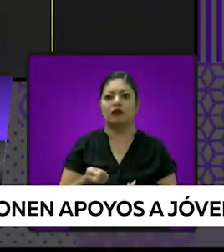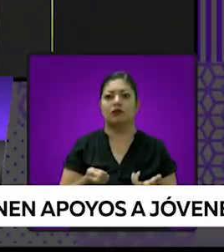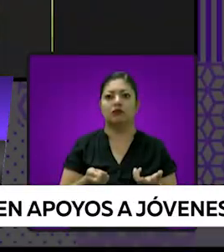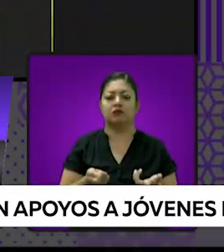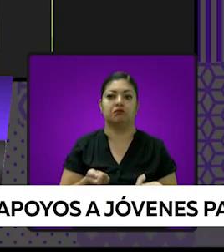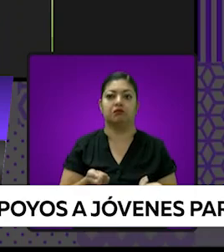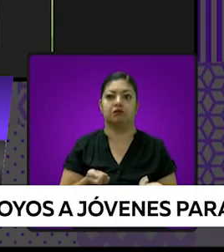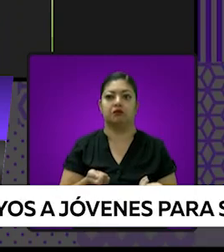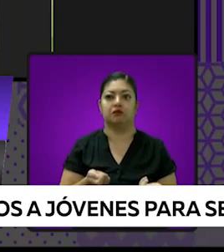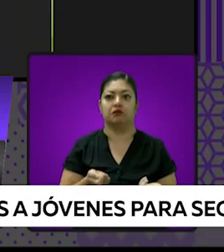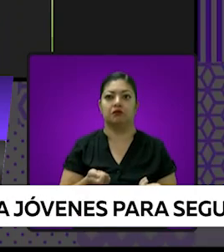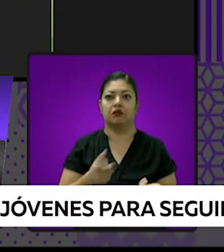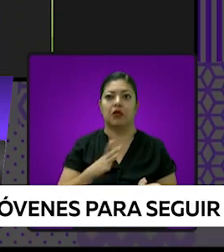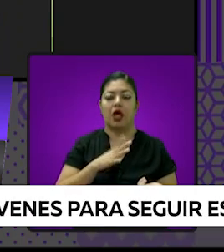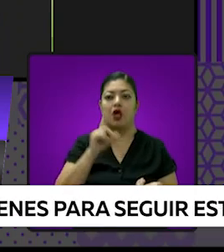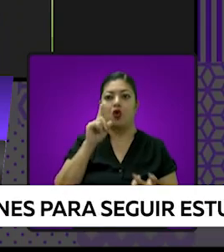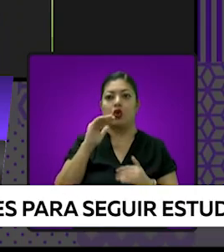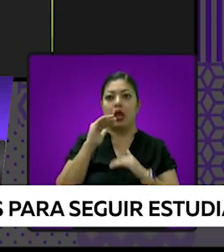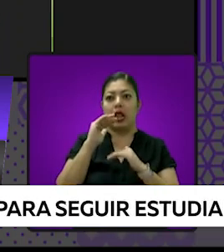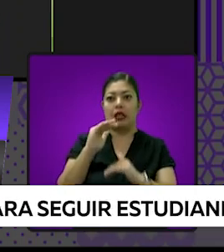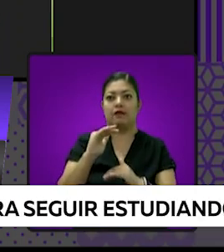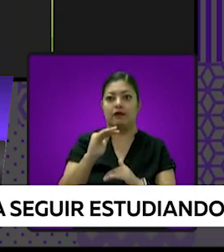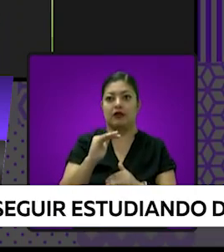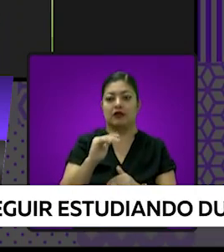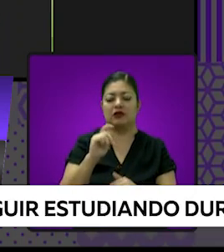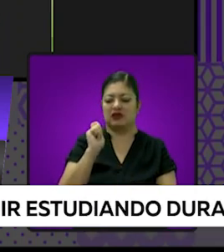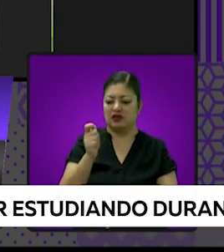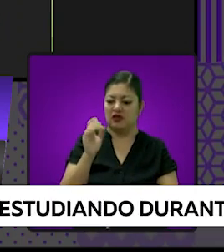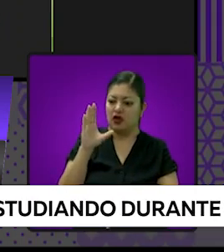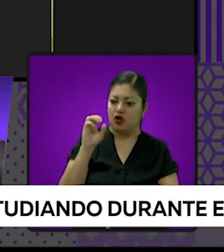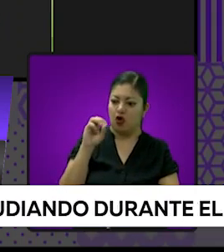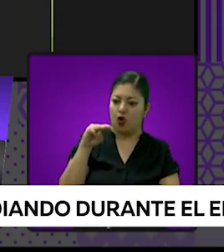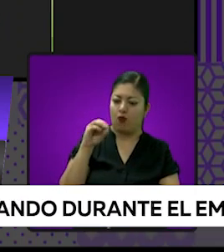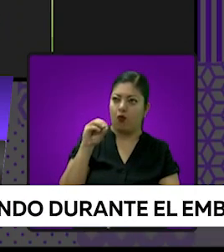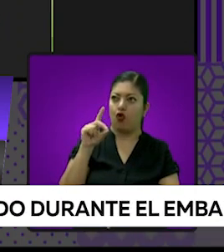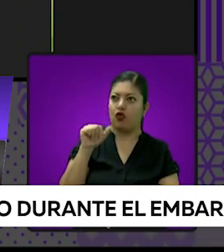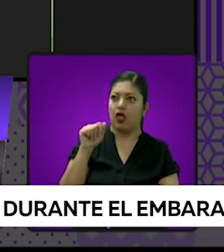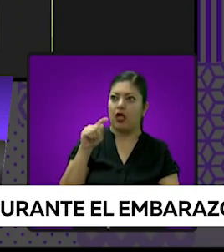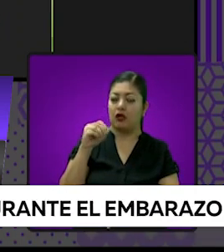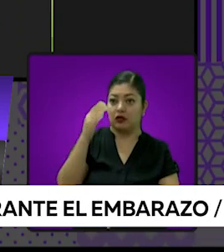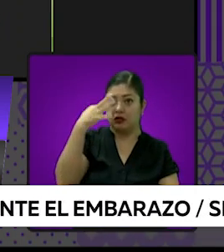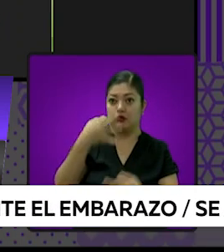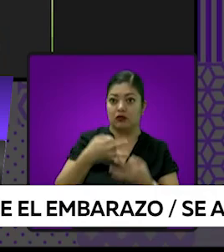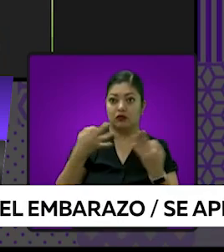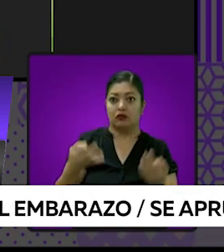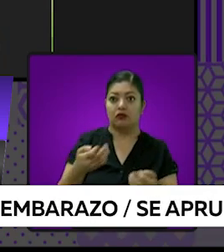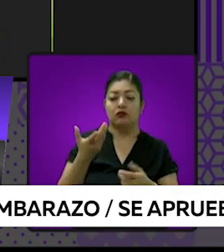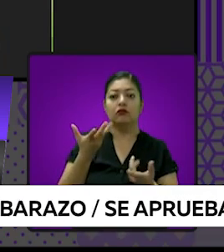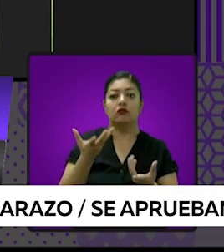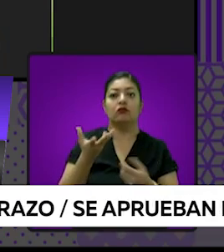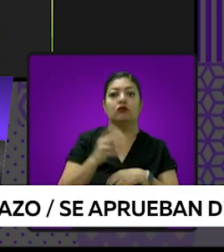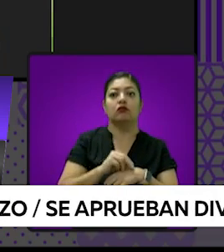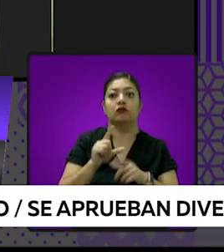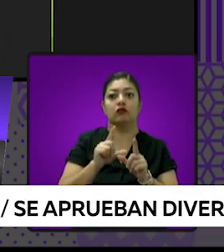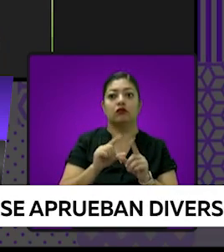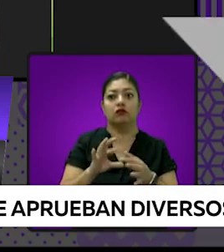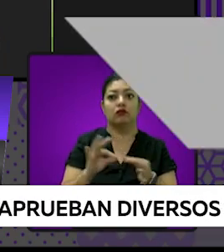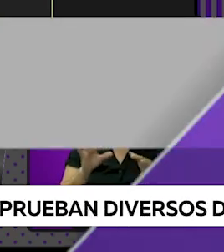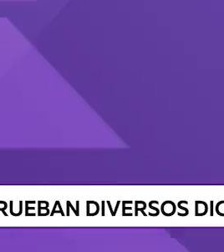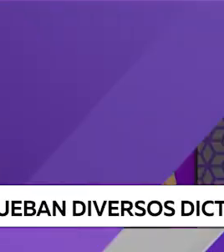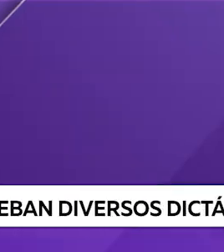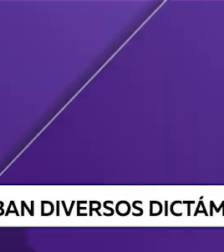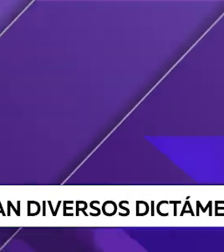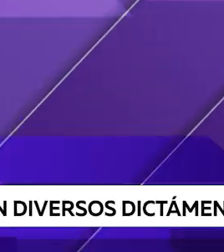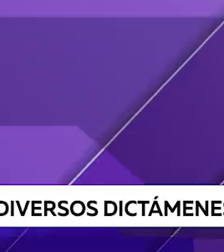esto, el diputado José María Martínez mencionó que no puede haber indefinición en el tema de comodatos, por lo que tomó la decisión de apartarse del